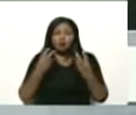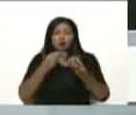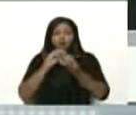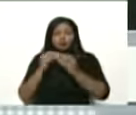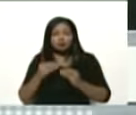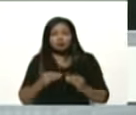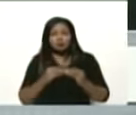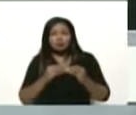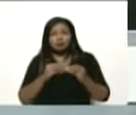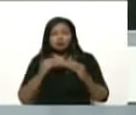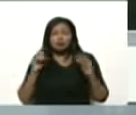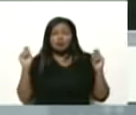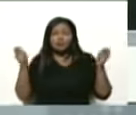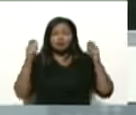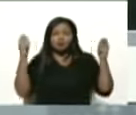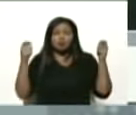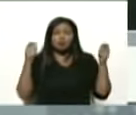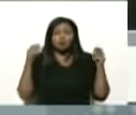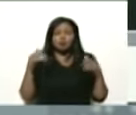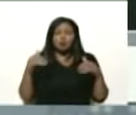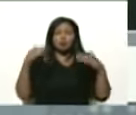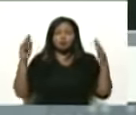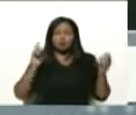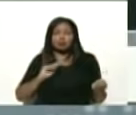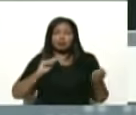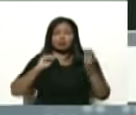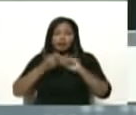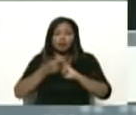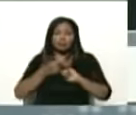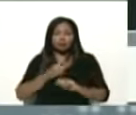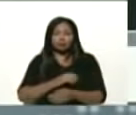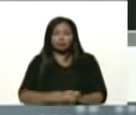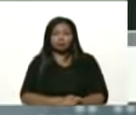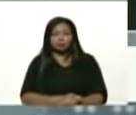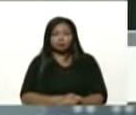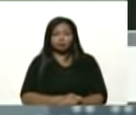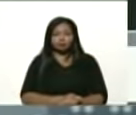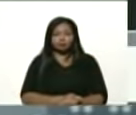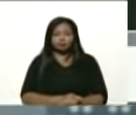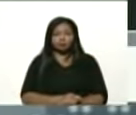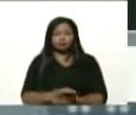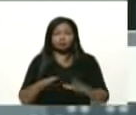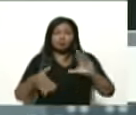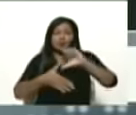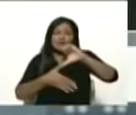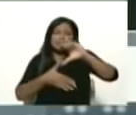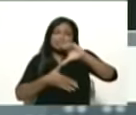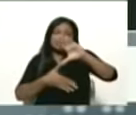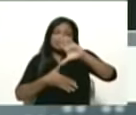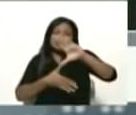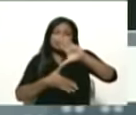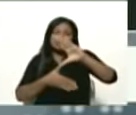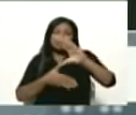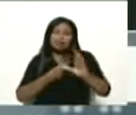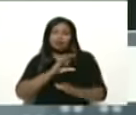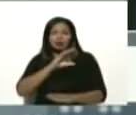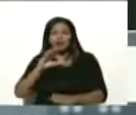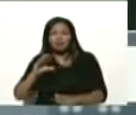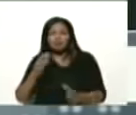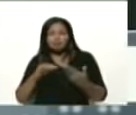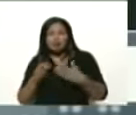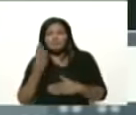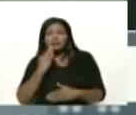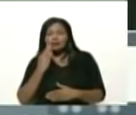será la vanguardia de los grandes cambios que América Latina y el Caribe va a